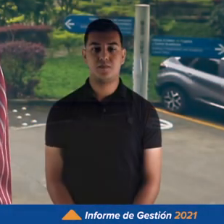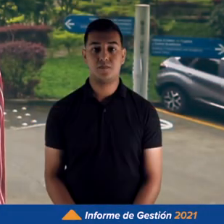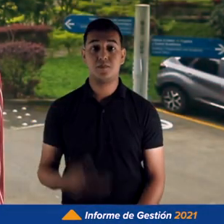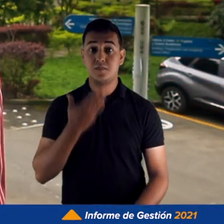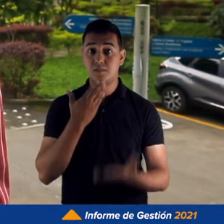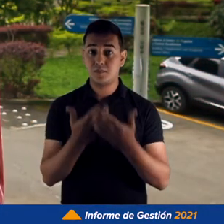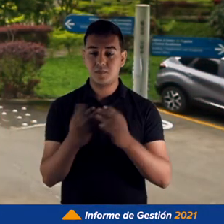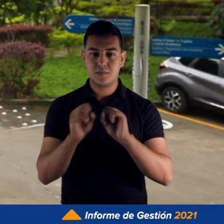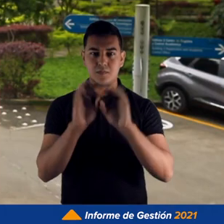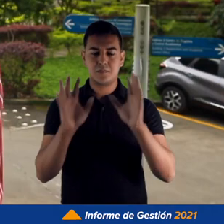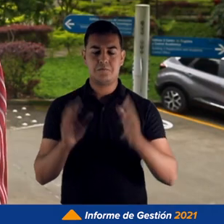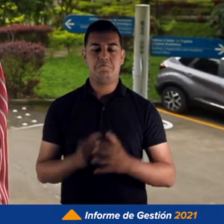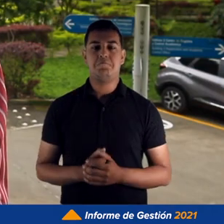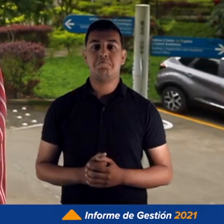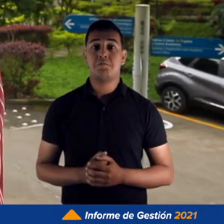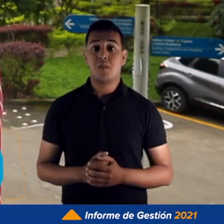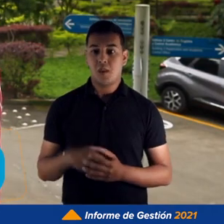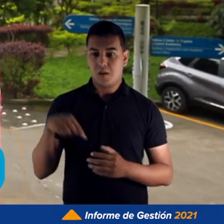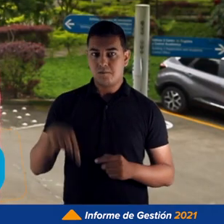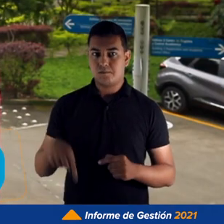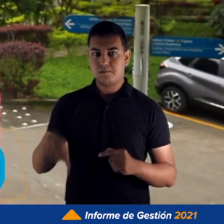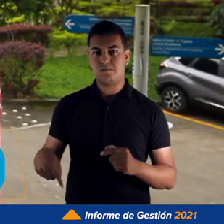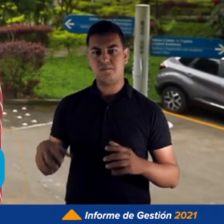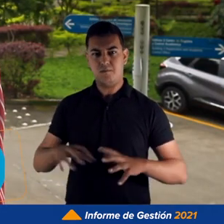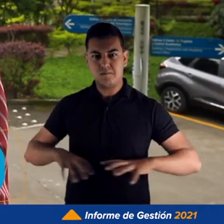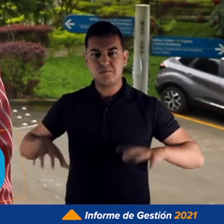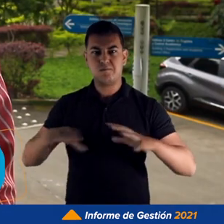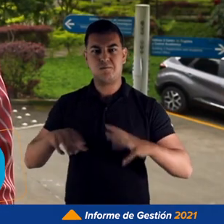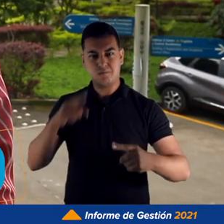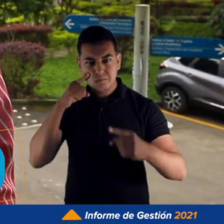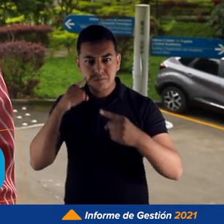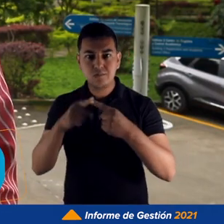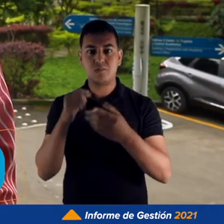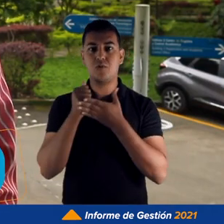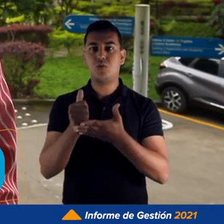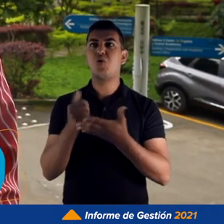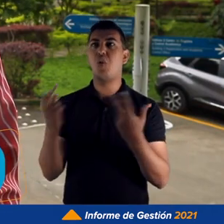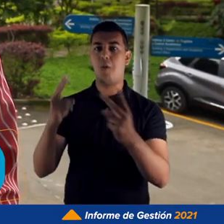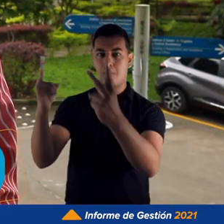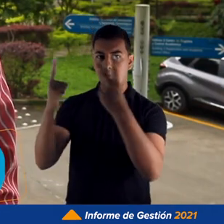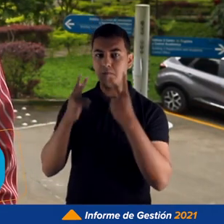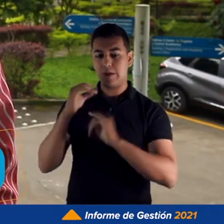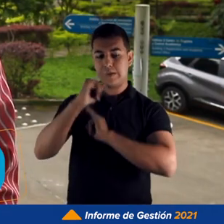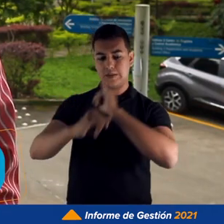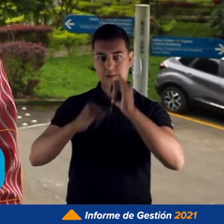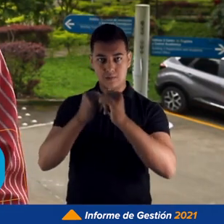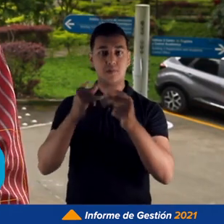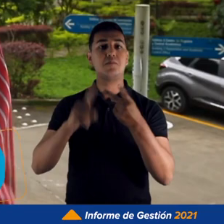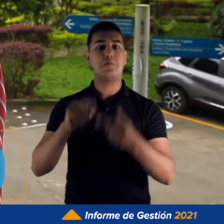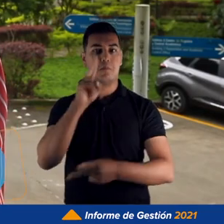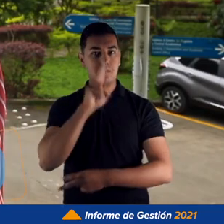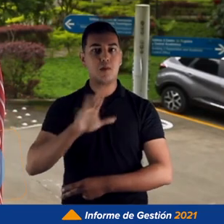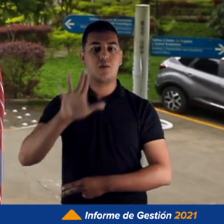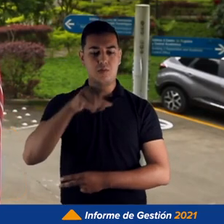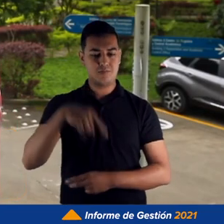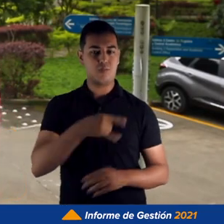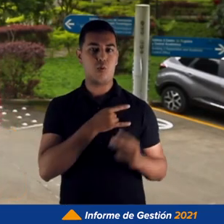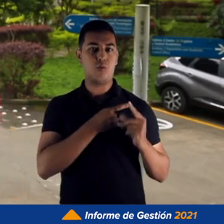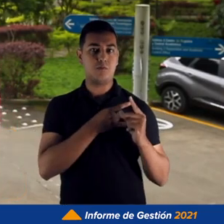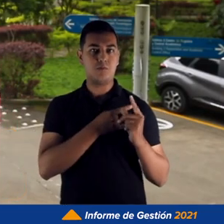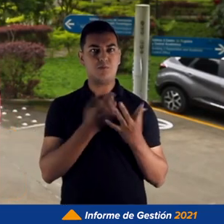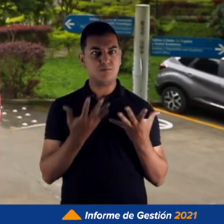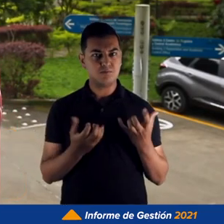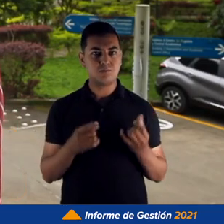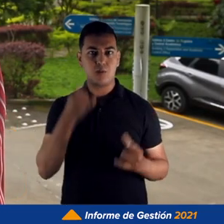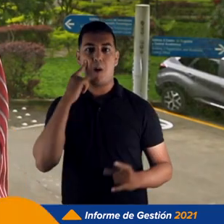Buenos días, dentro del marco de gestión del contexto y visibilidad nacional e internacional en la UTP ejercemos la